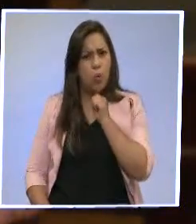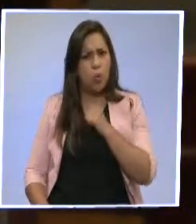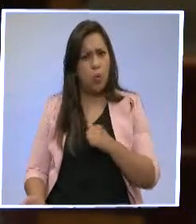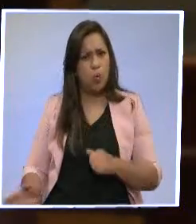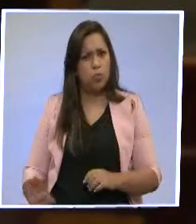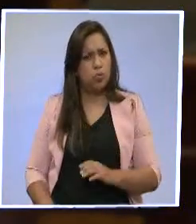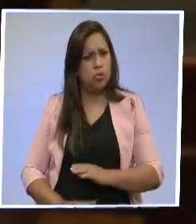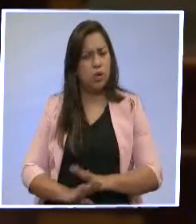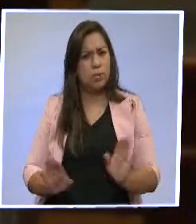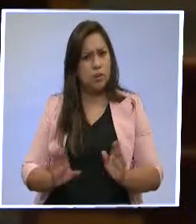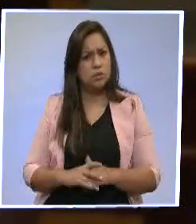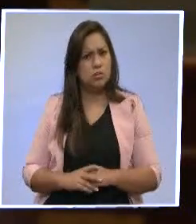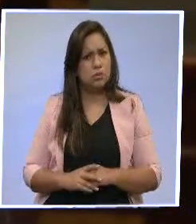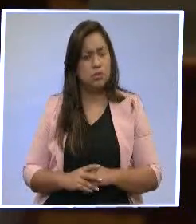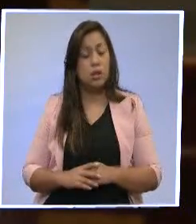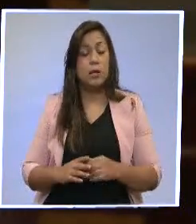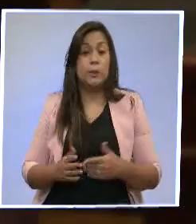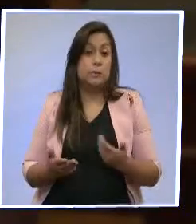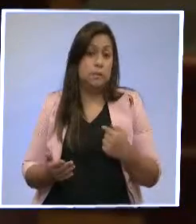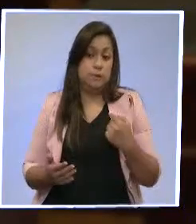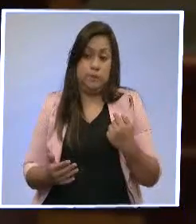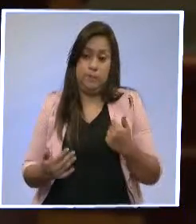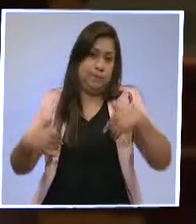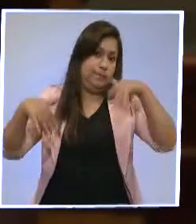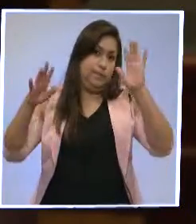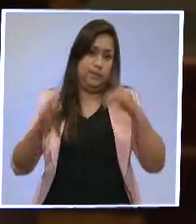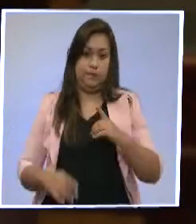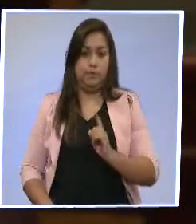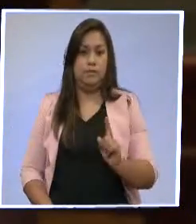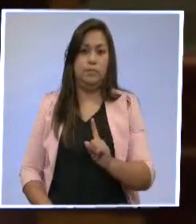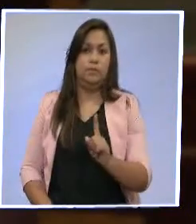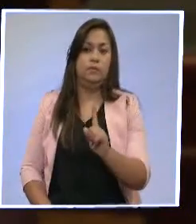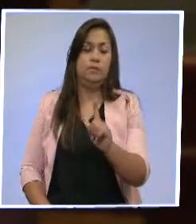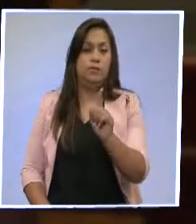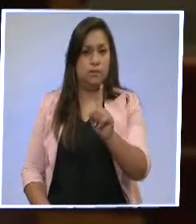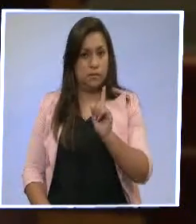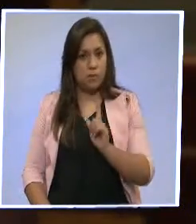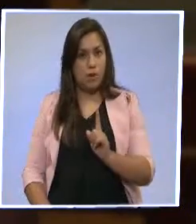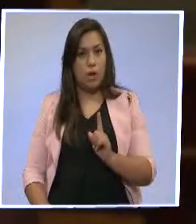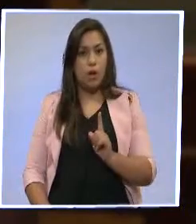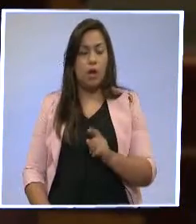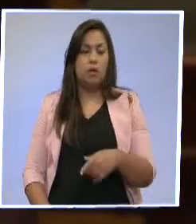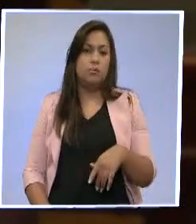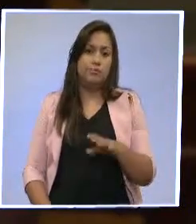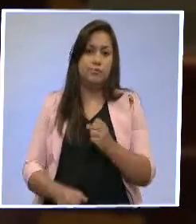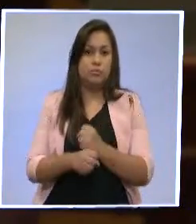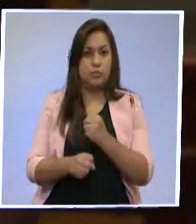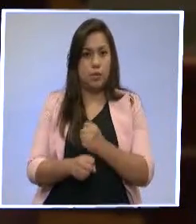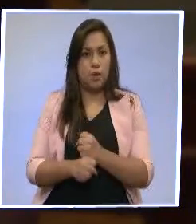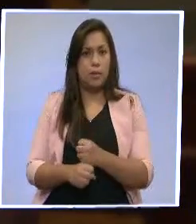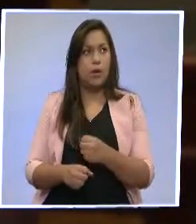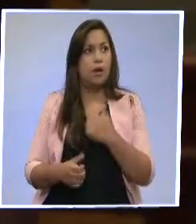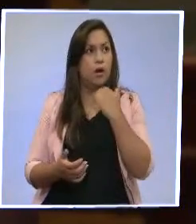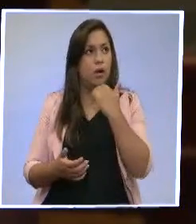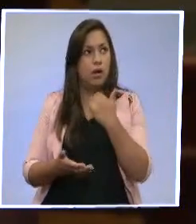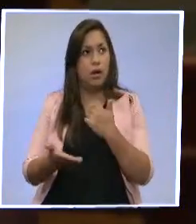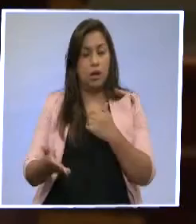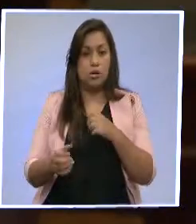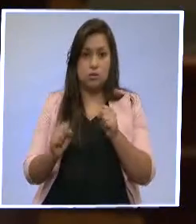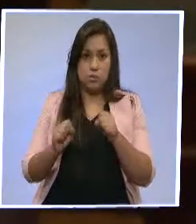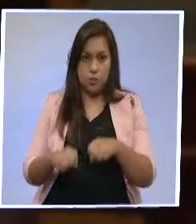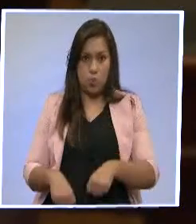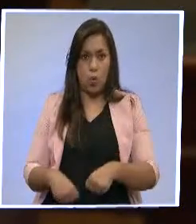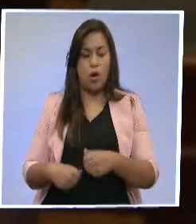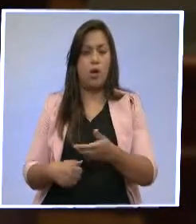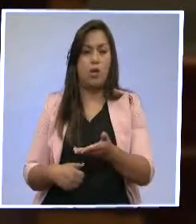cuando usted vaya, o necesite en este momento aplicar un empleo, lo que sea, va a salir también eso que va a estar